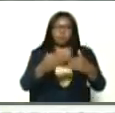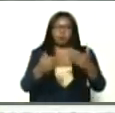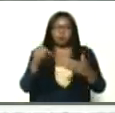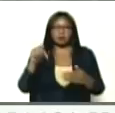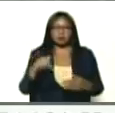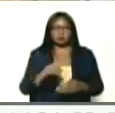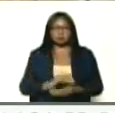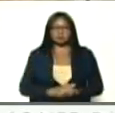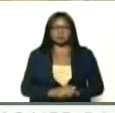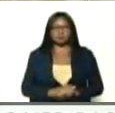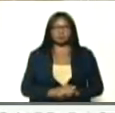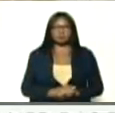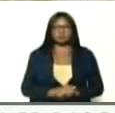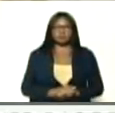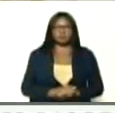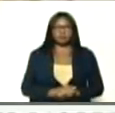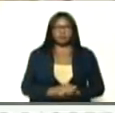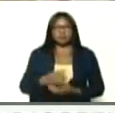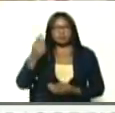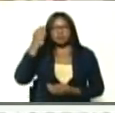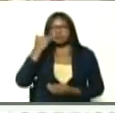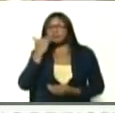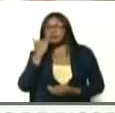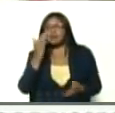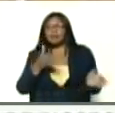en fecha reciente, de marzo,